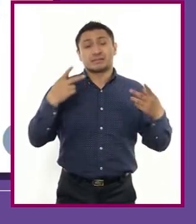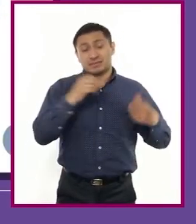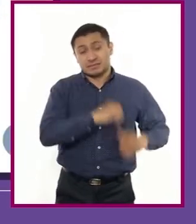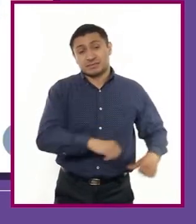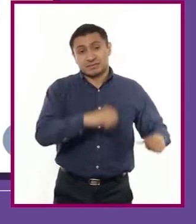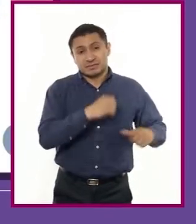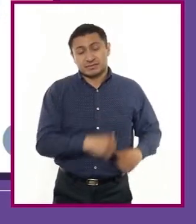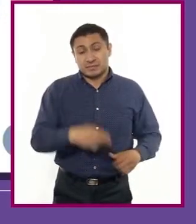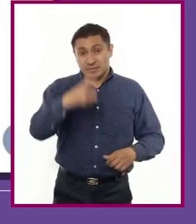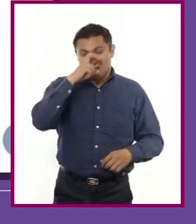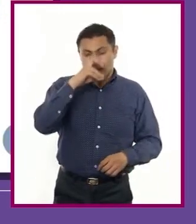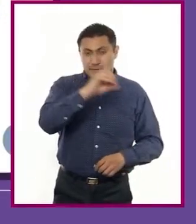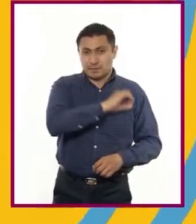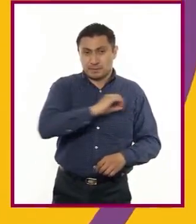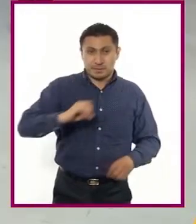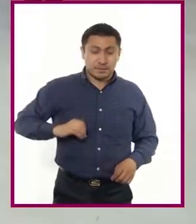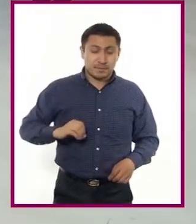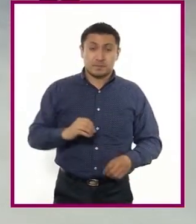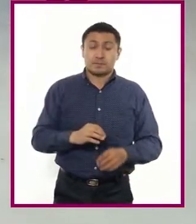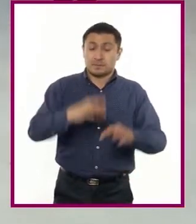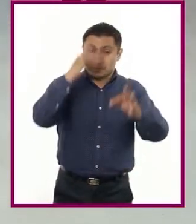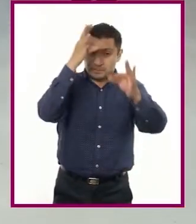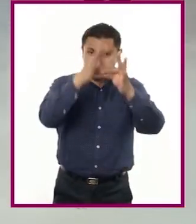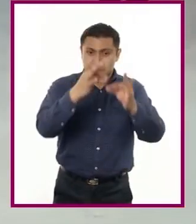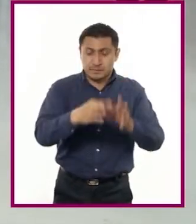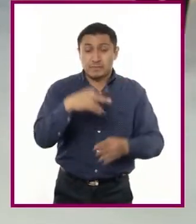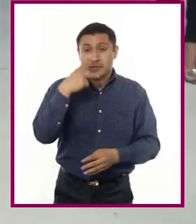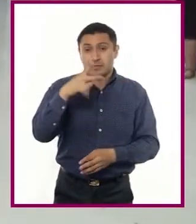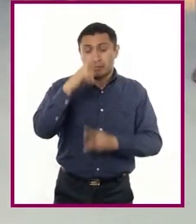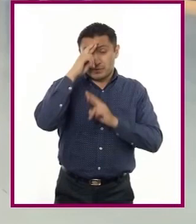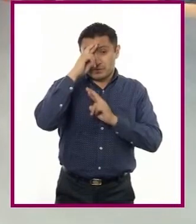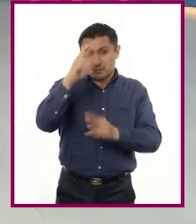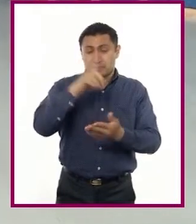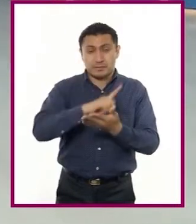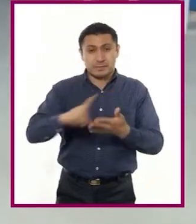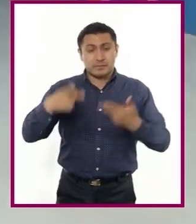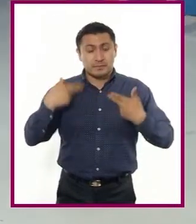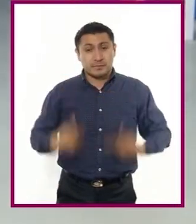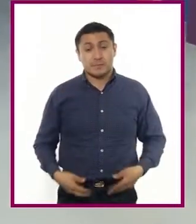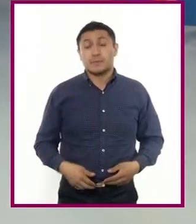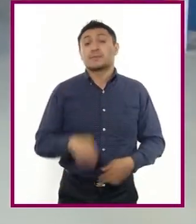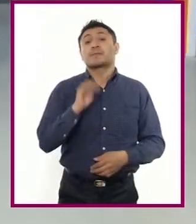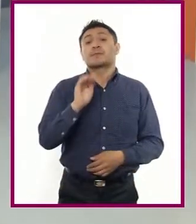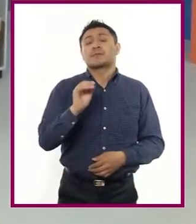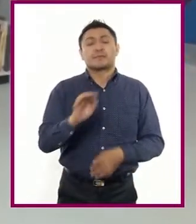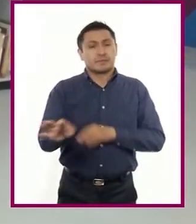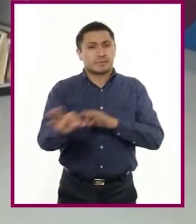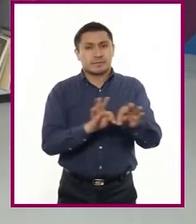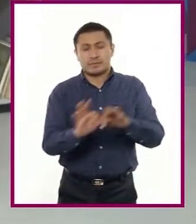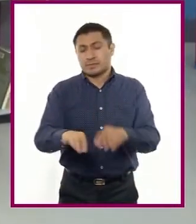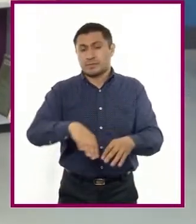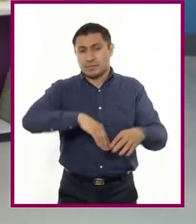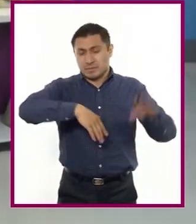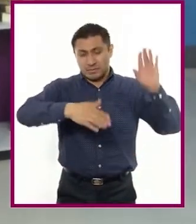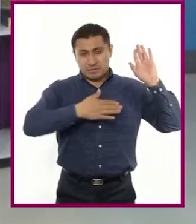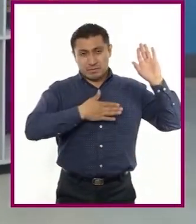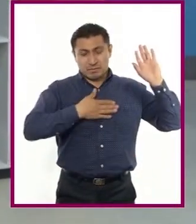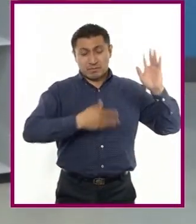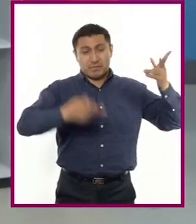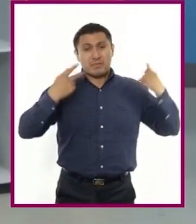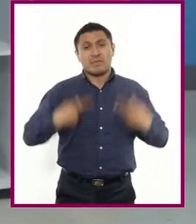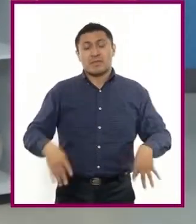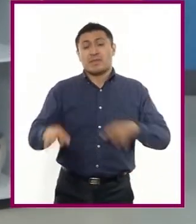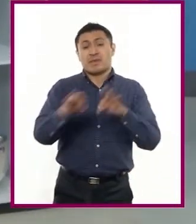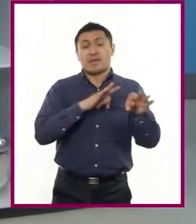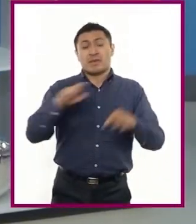y el respeto a los derechos humanos. Maestra, entonces el trabajo y compromiso de las y los servidores